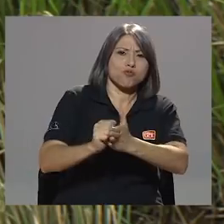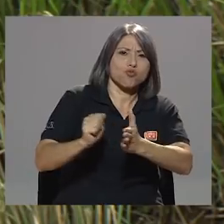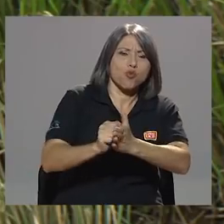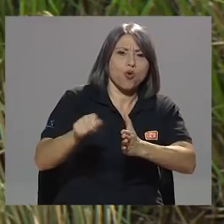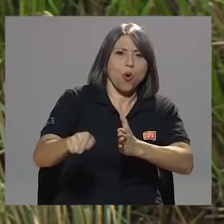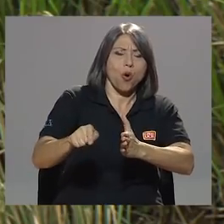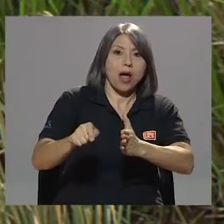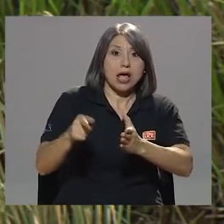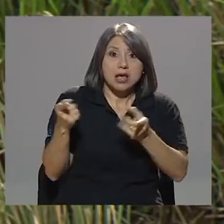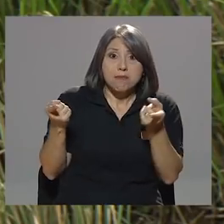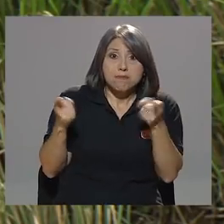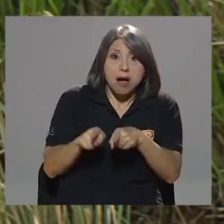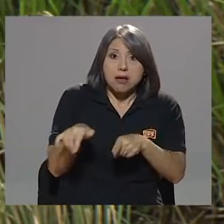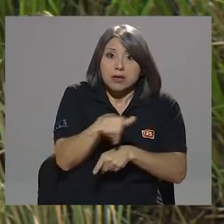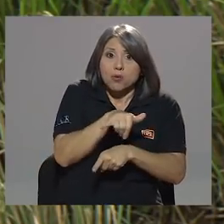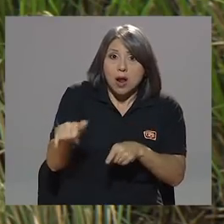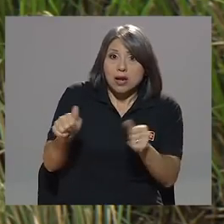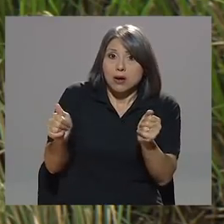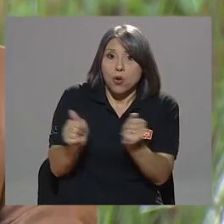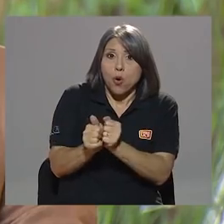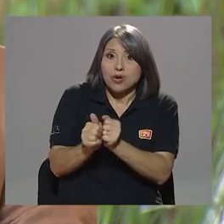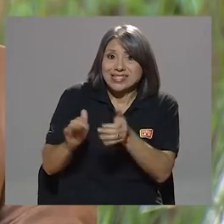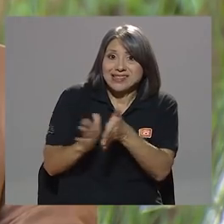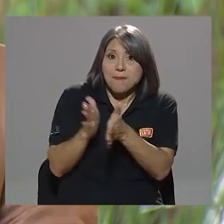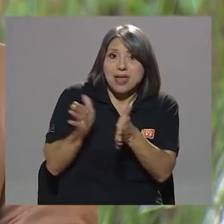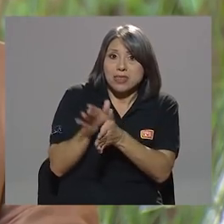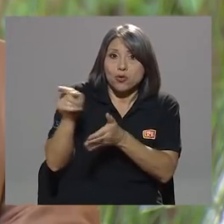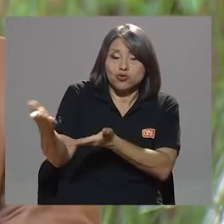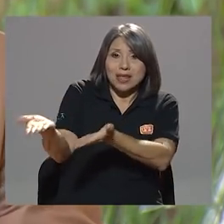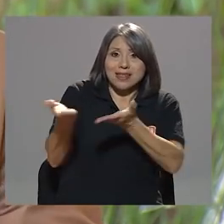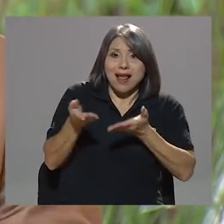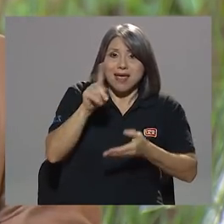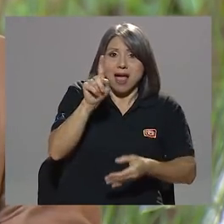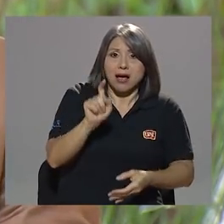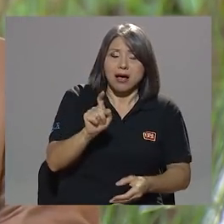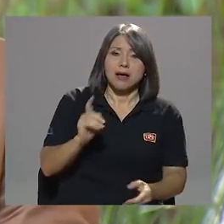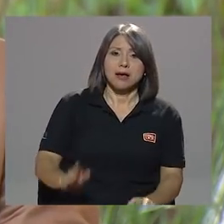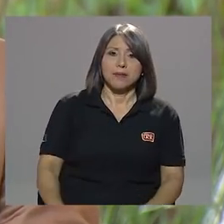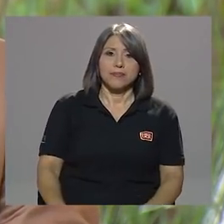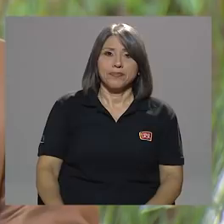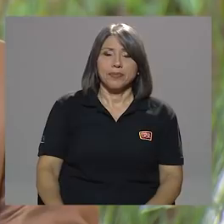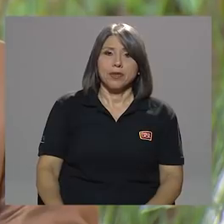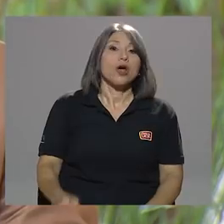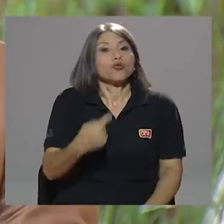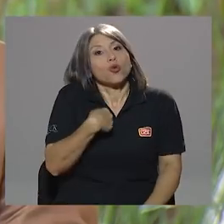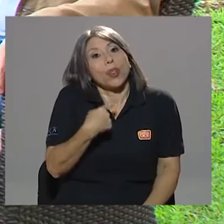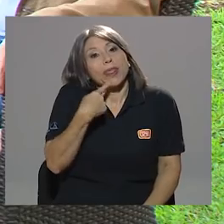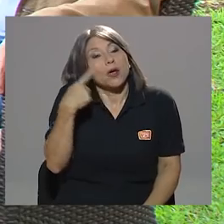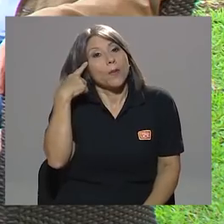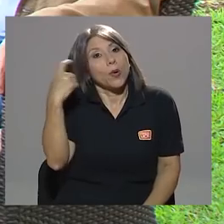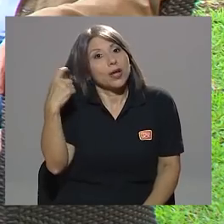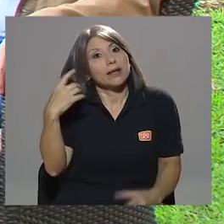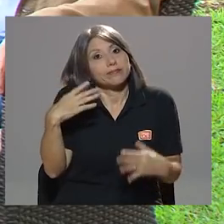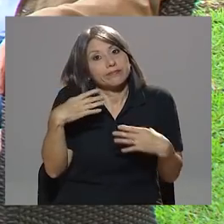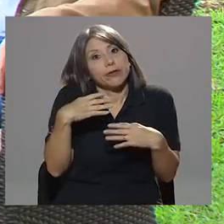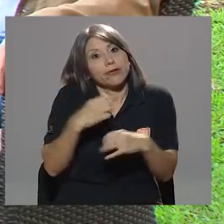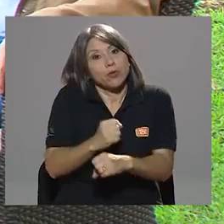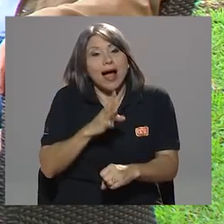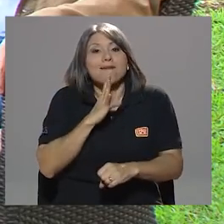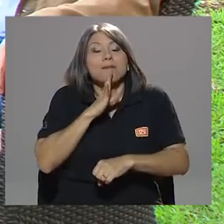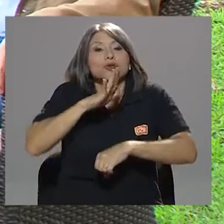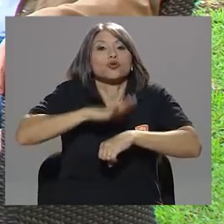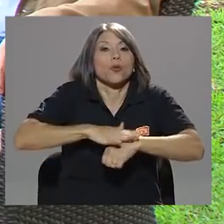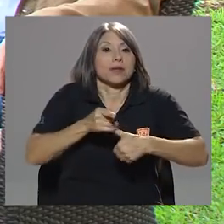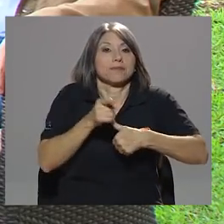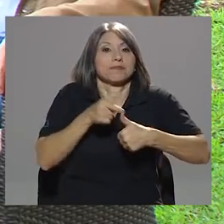sucede con el saco de cemento que usted traía? Vamos a ver. Lo digo porque en resumen, estamos hablando de